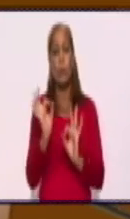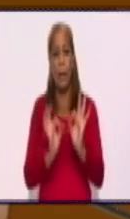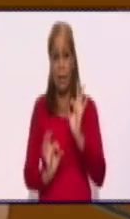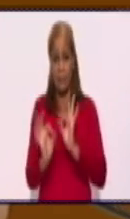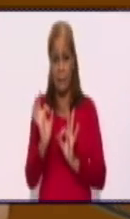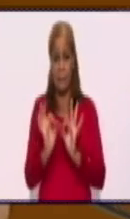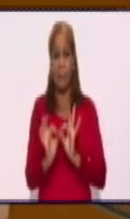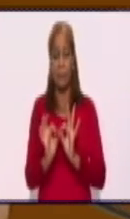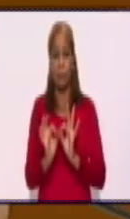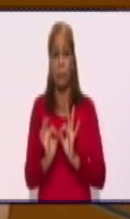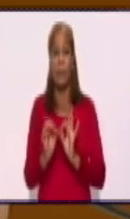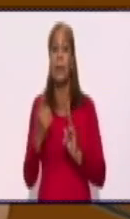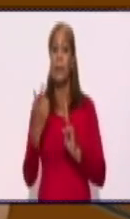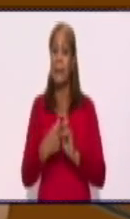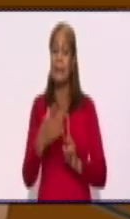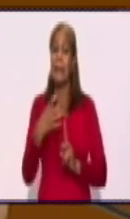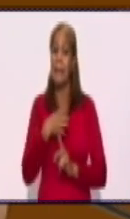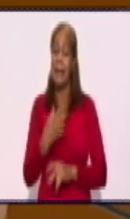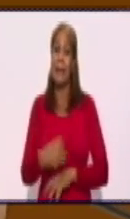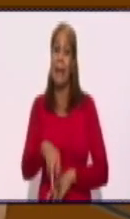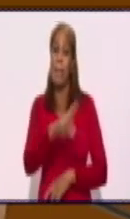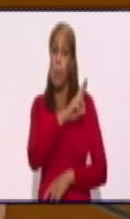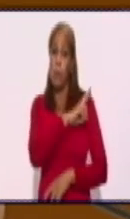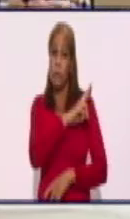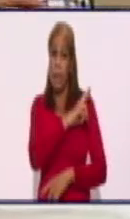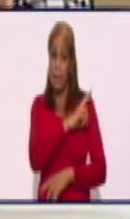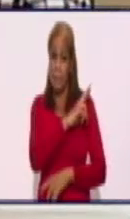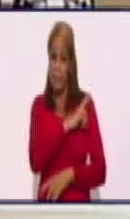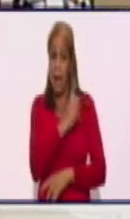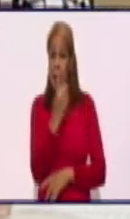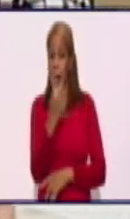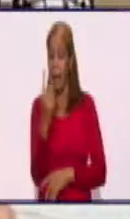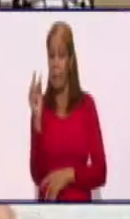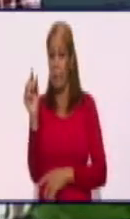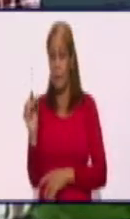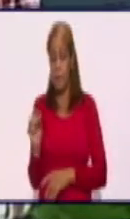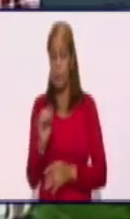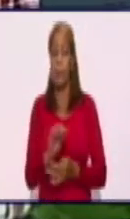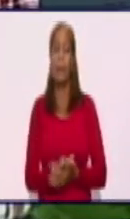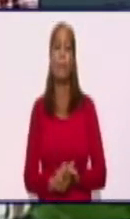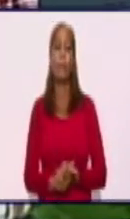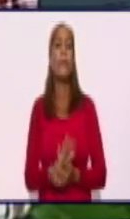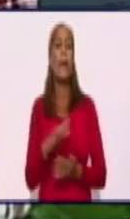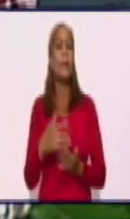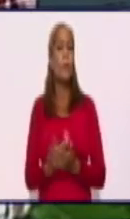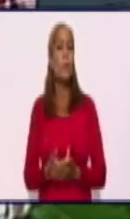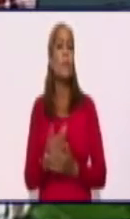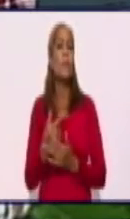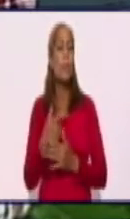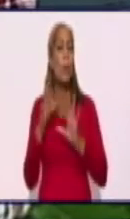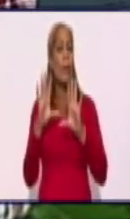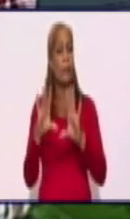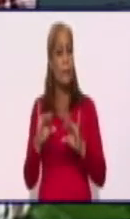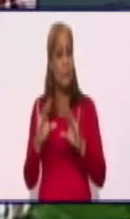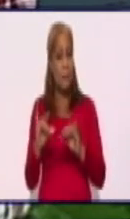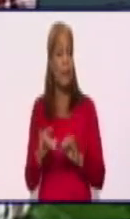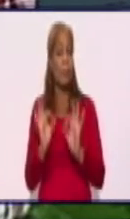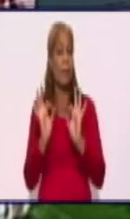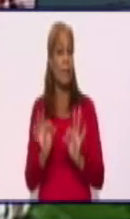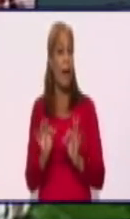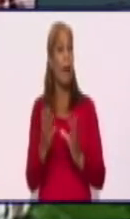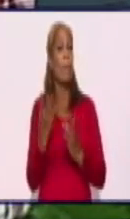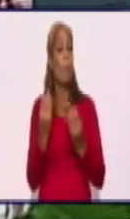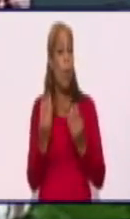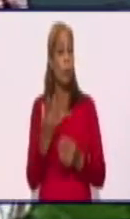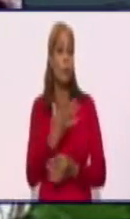responsabilidad ante nuestra salud. Le decía, doctora, que es muy triste siempre que uno conoce del fallecimiento de una